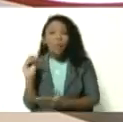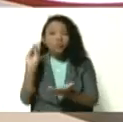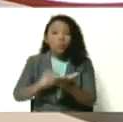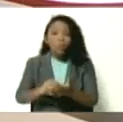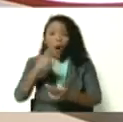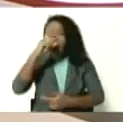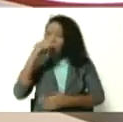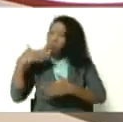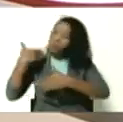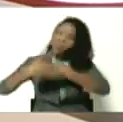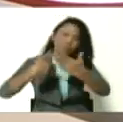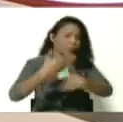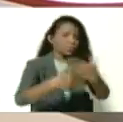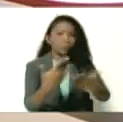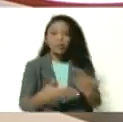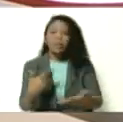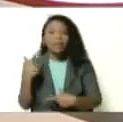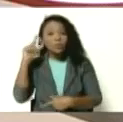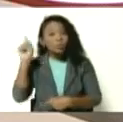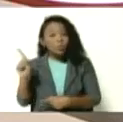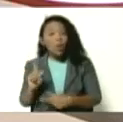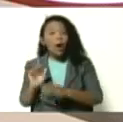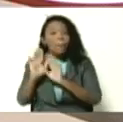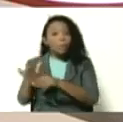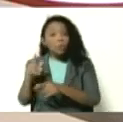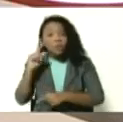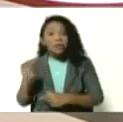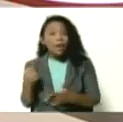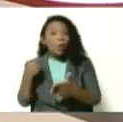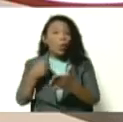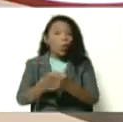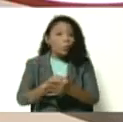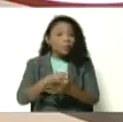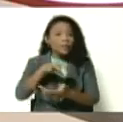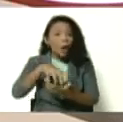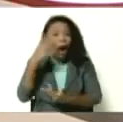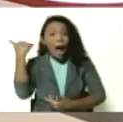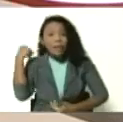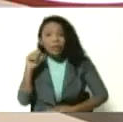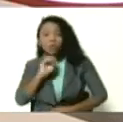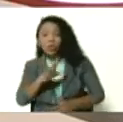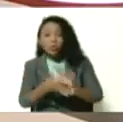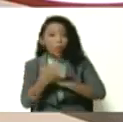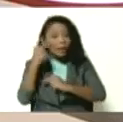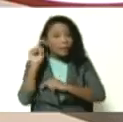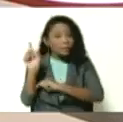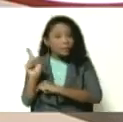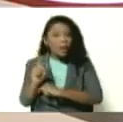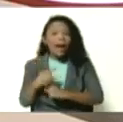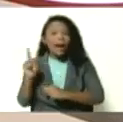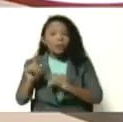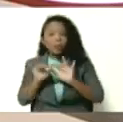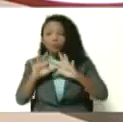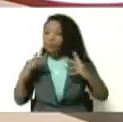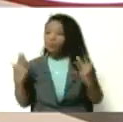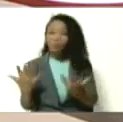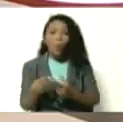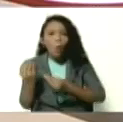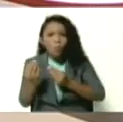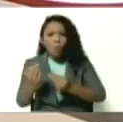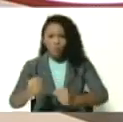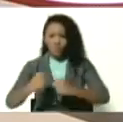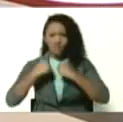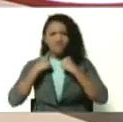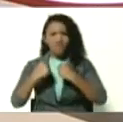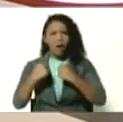años, detenidas, lamentablemente, desde el golpe de Estado a Dilma Rousset en 2016, pero ahora, en medio de una pandemia, que cojan mayor fuerza